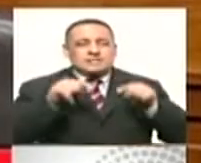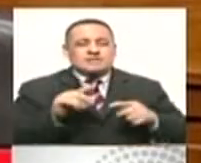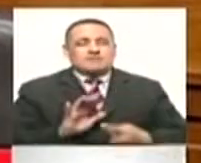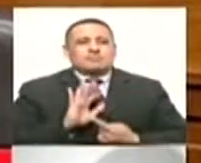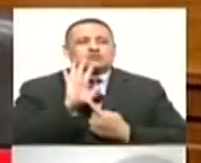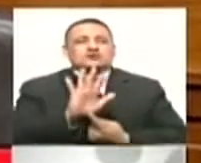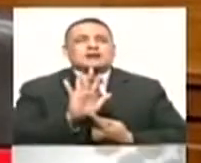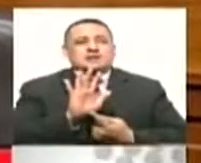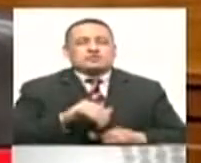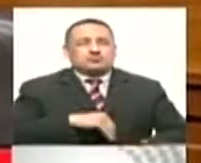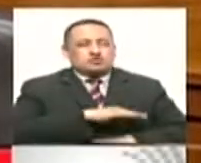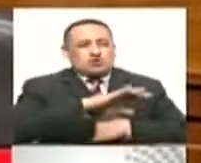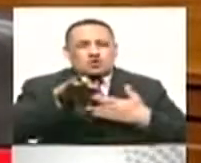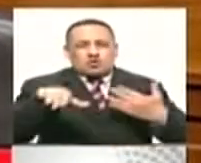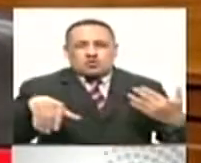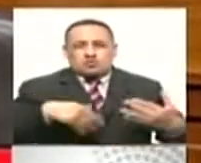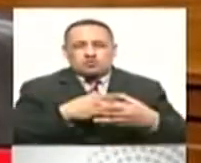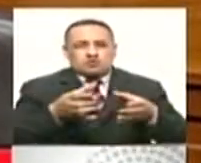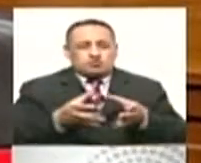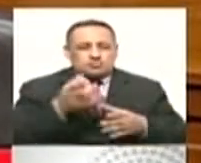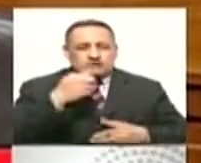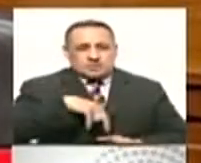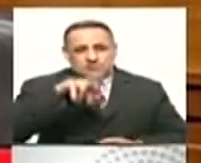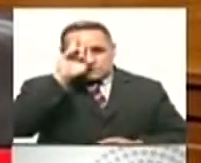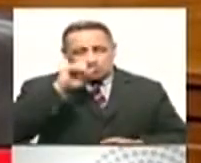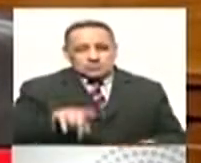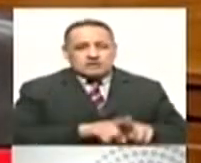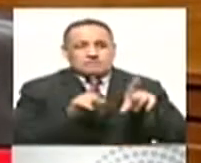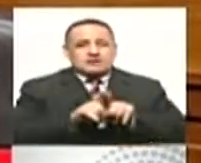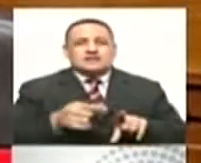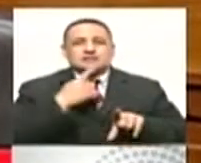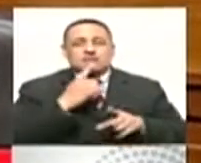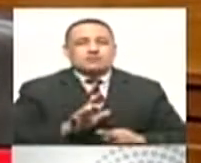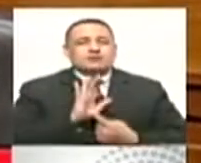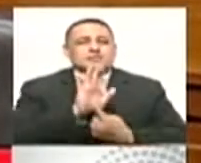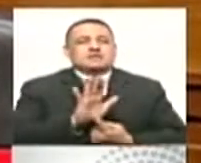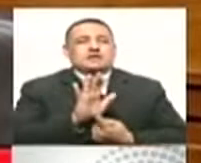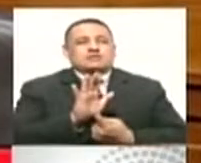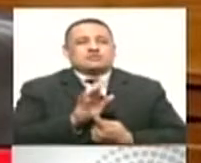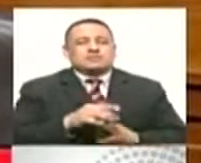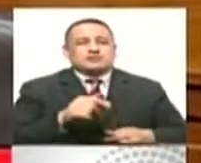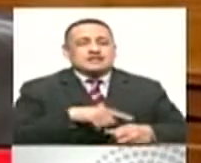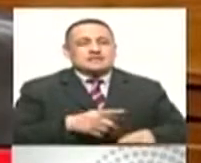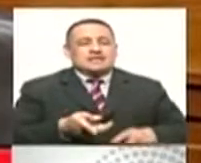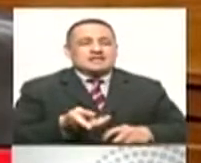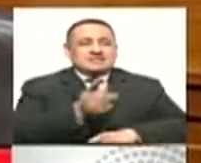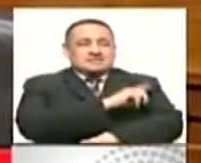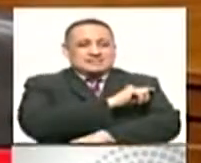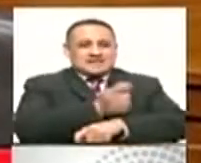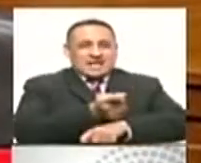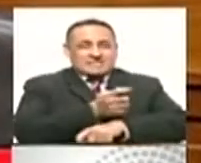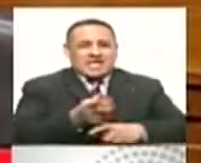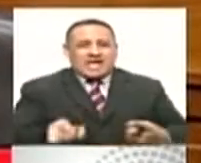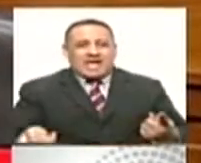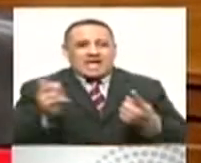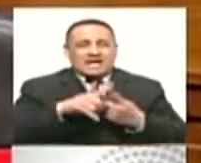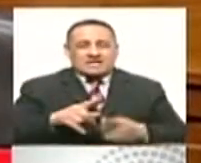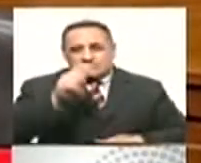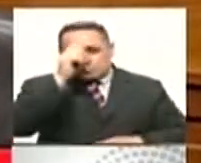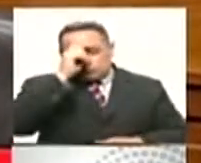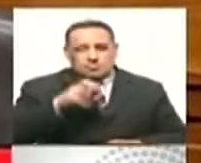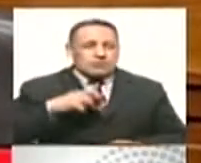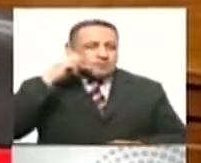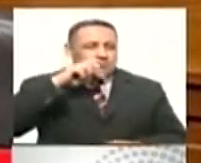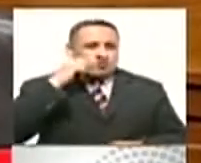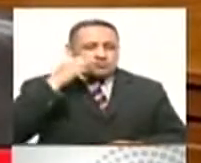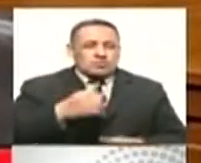muestra que tiene, digamos, una población relativamente alta